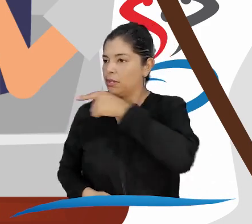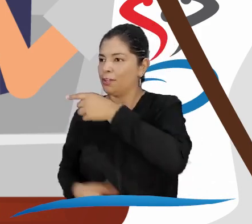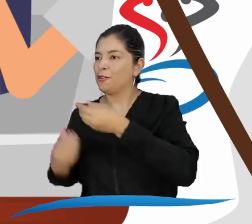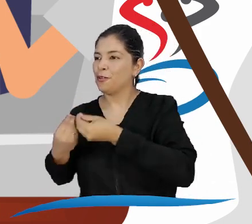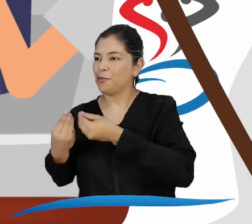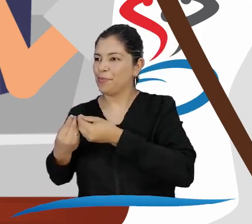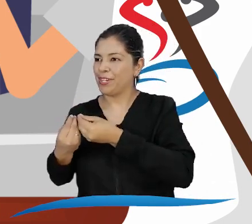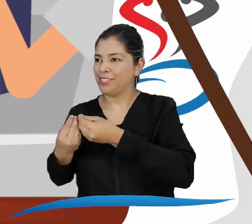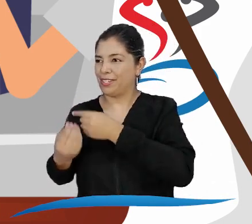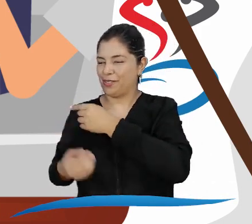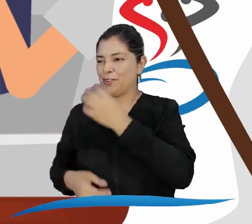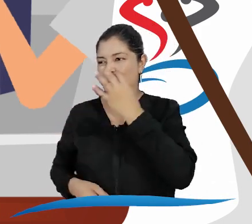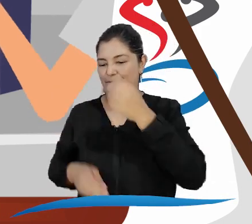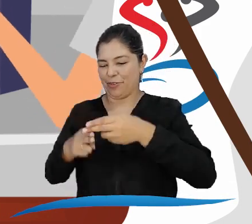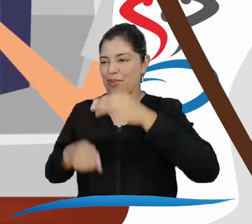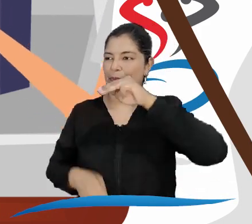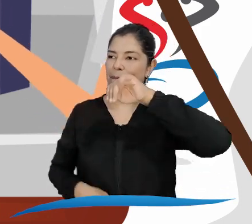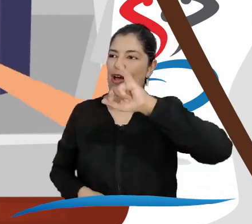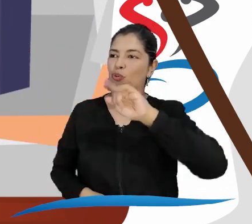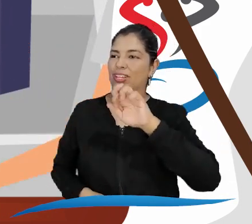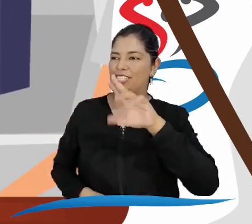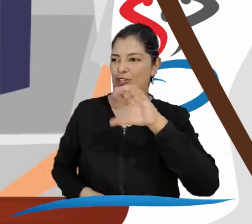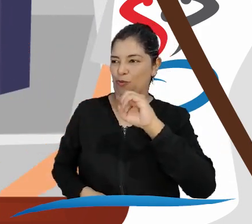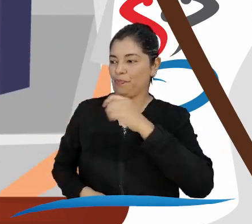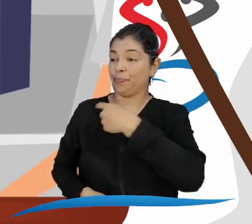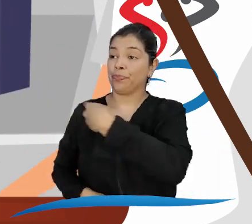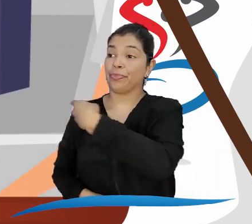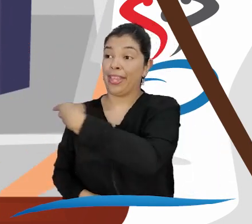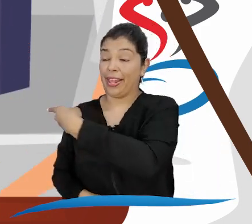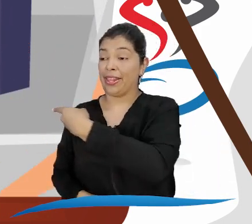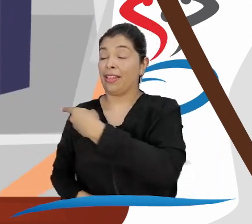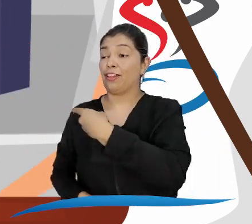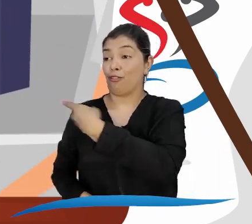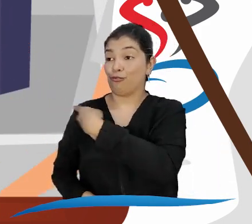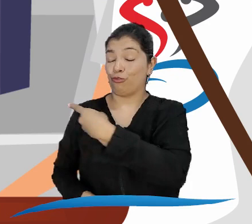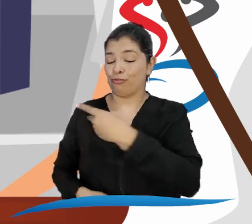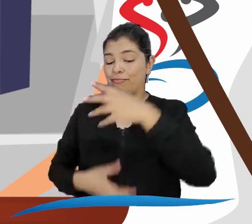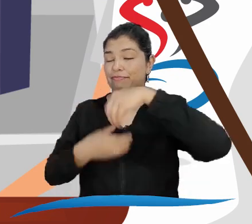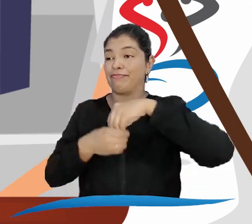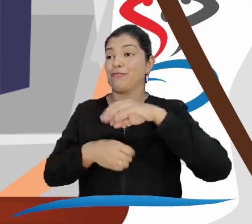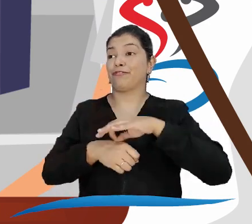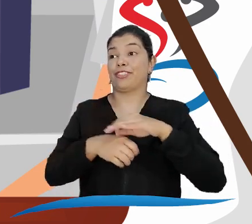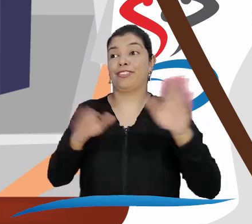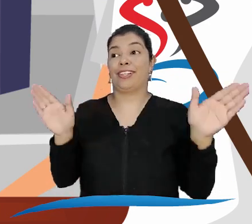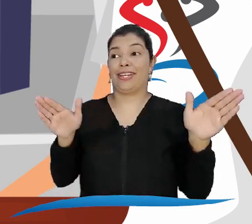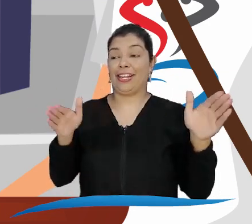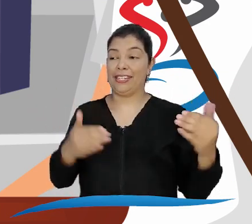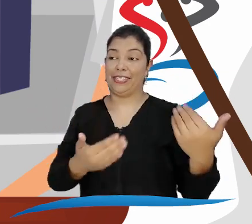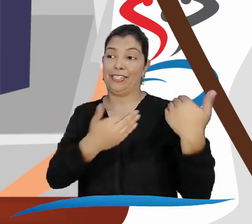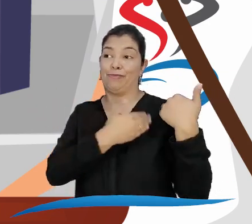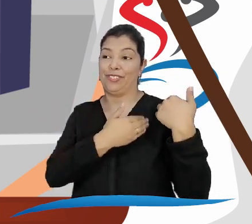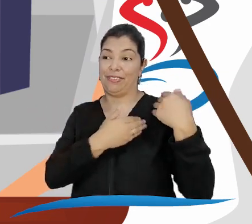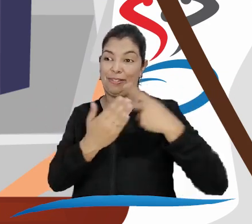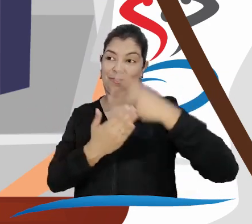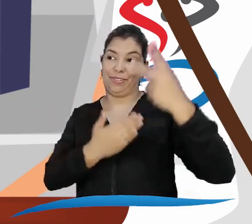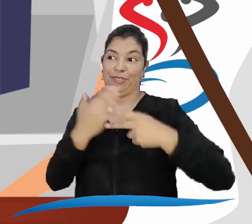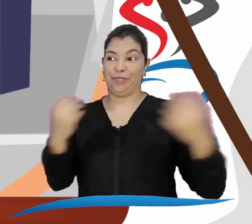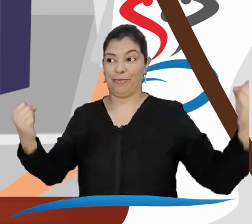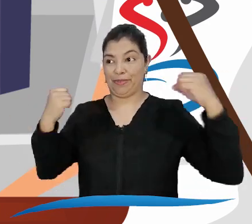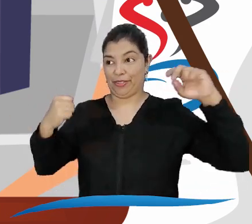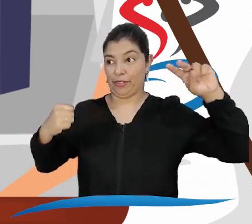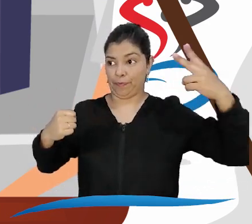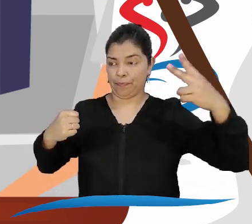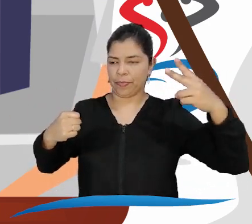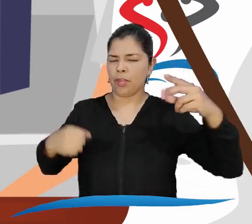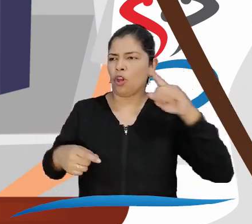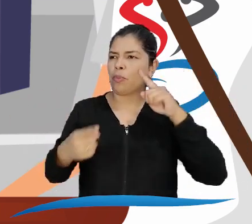compañero, el señor Mauricio. Juntos representamos a la Fundación Arcángeles, operadora del proyecto Sport Power 2, que